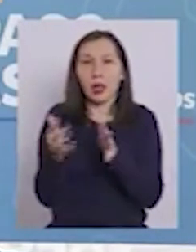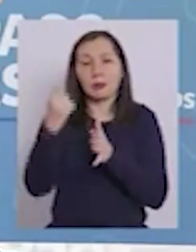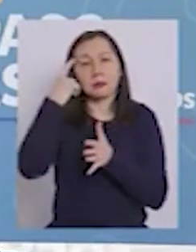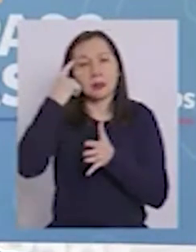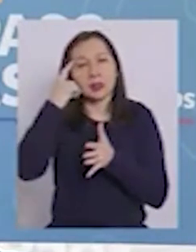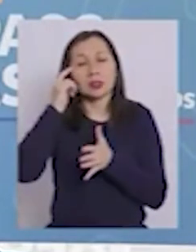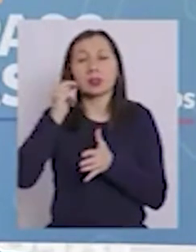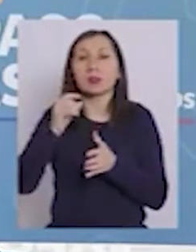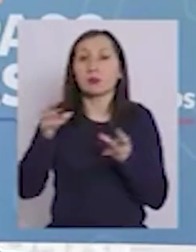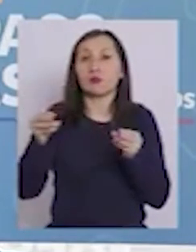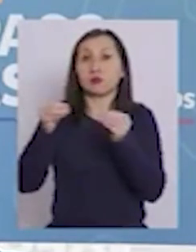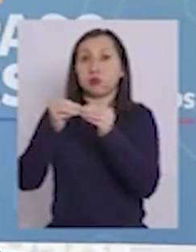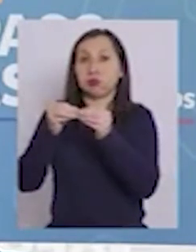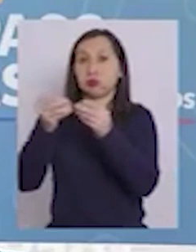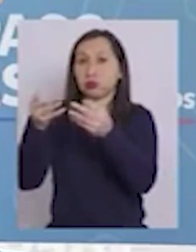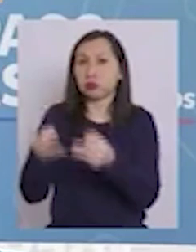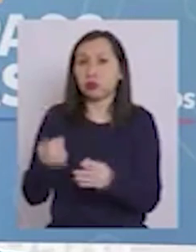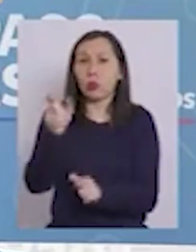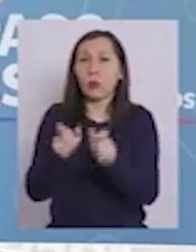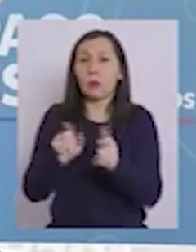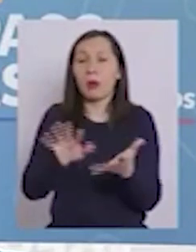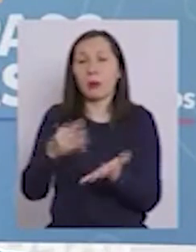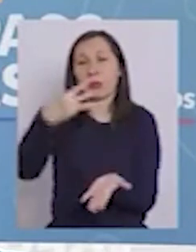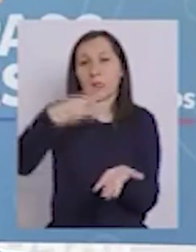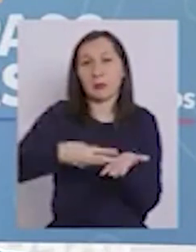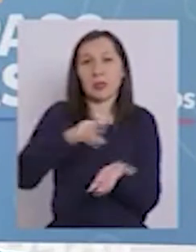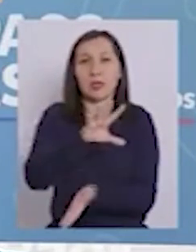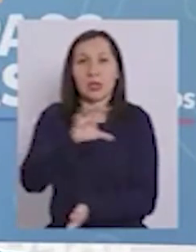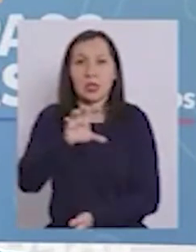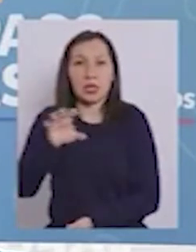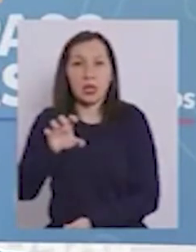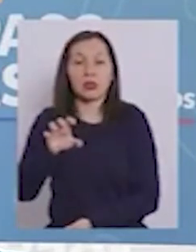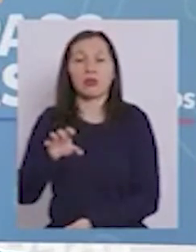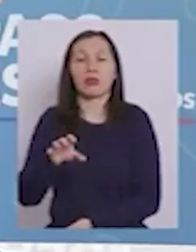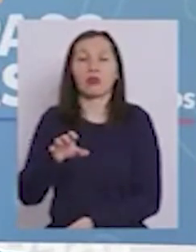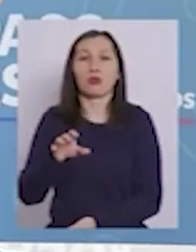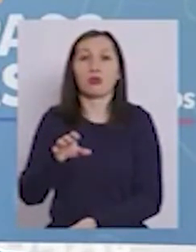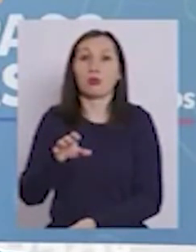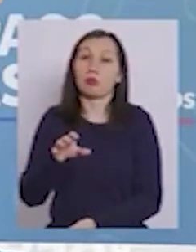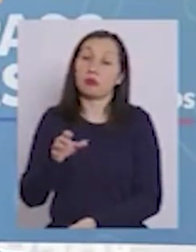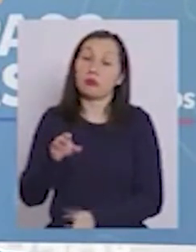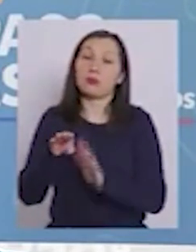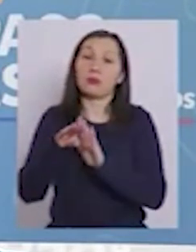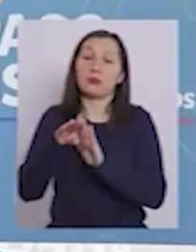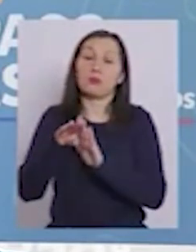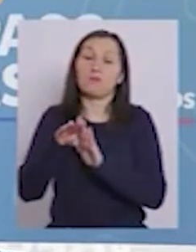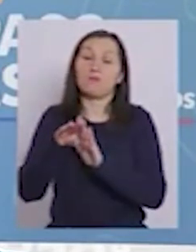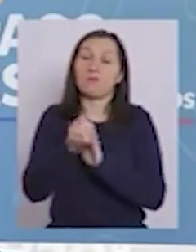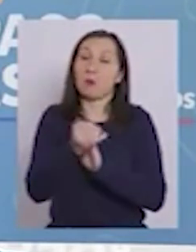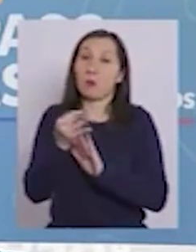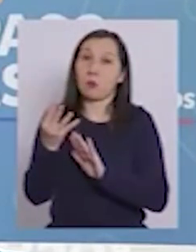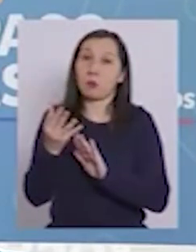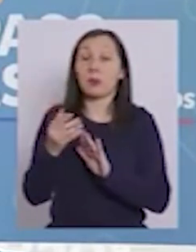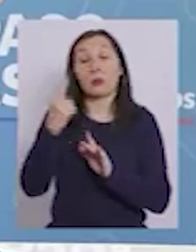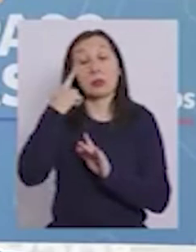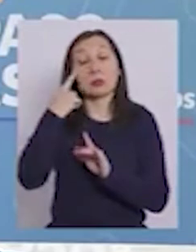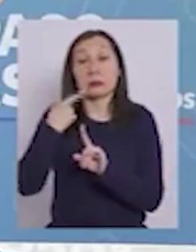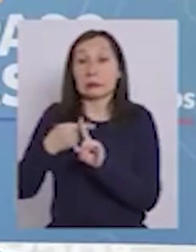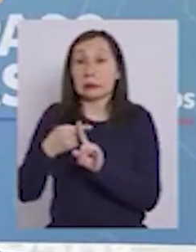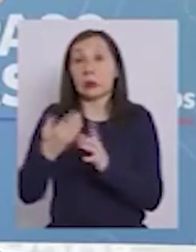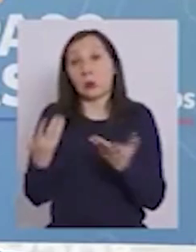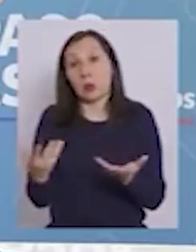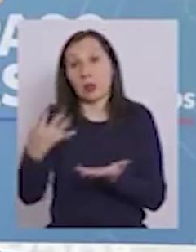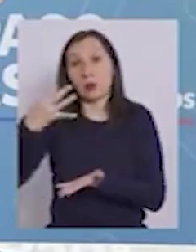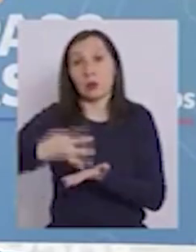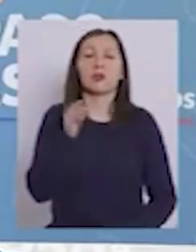que en promedio los casos podrían estar entre 3.500, una cifra más optimista, y 4